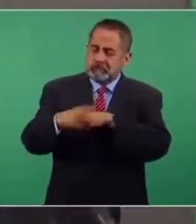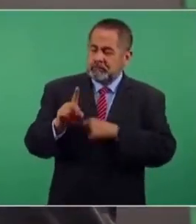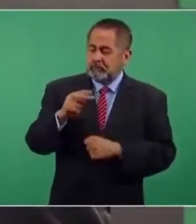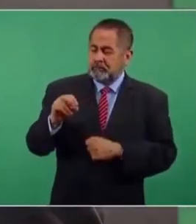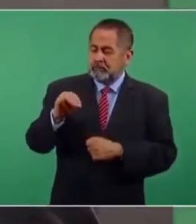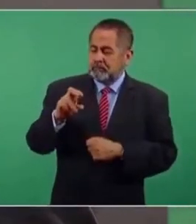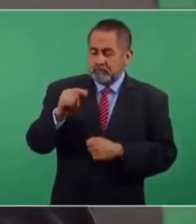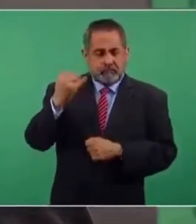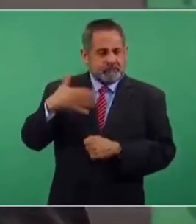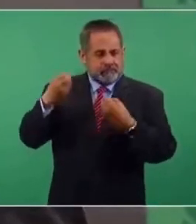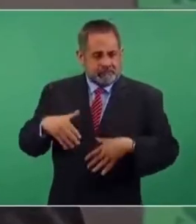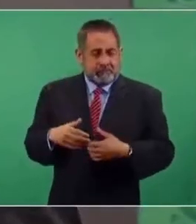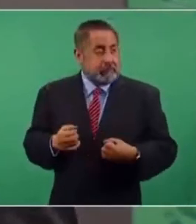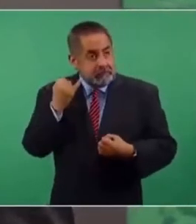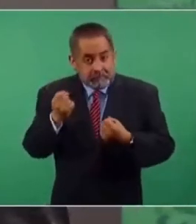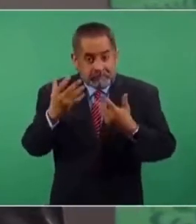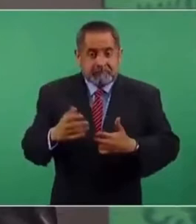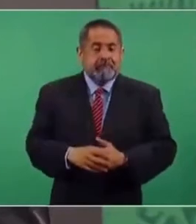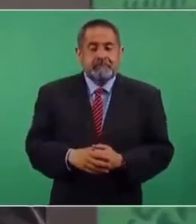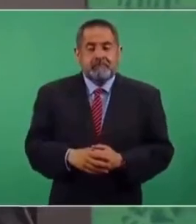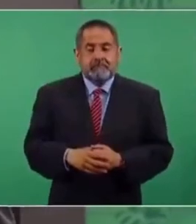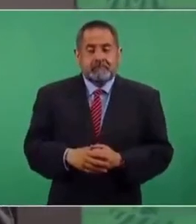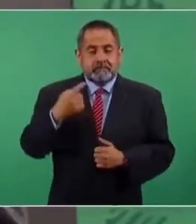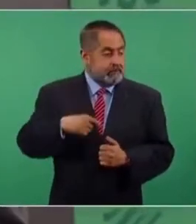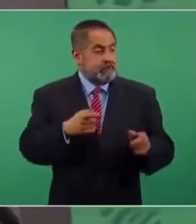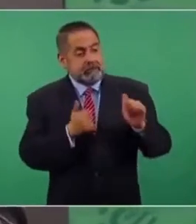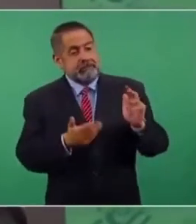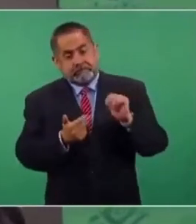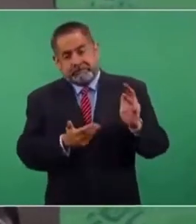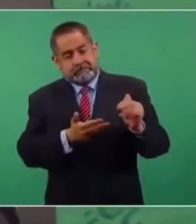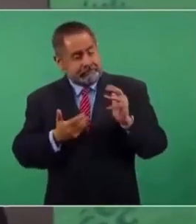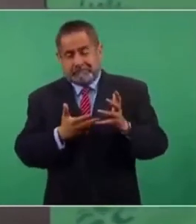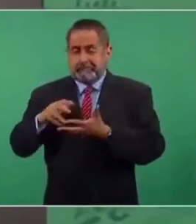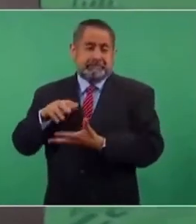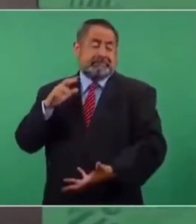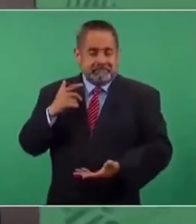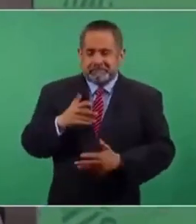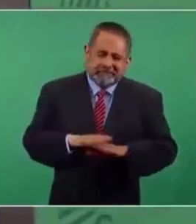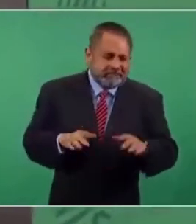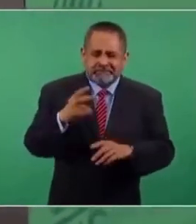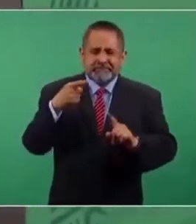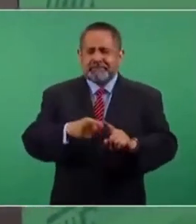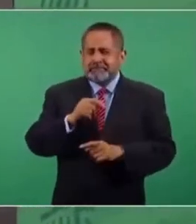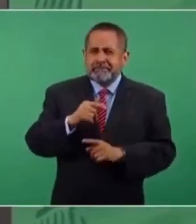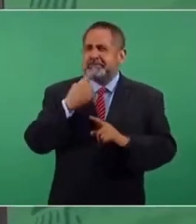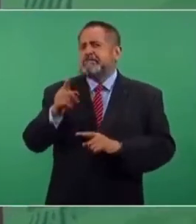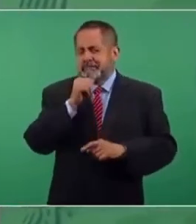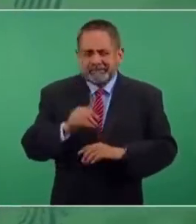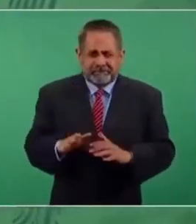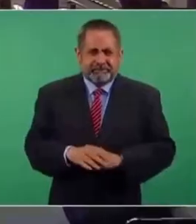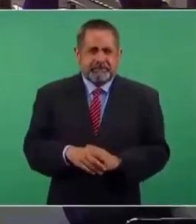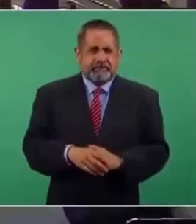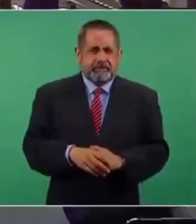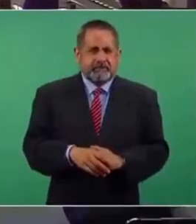cuánto estaríamos recibiendo, ¿no? Pero no es eso, porque